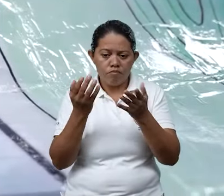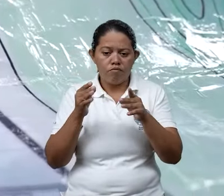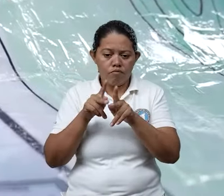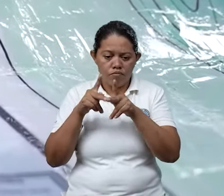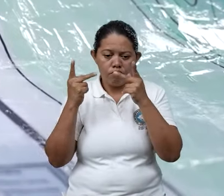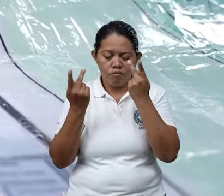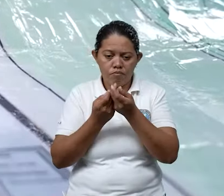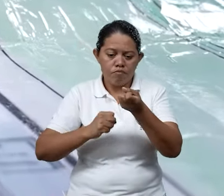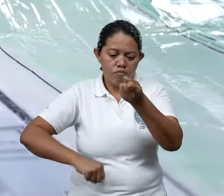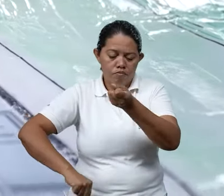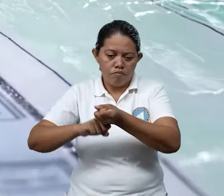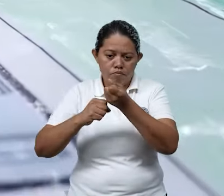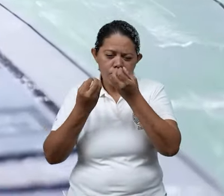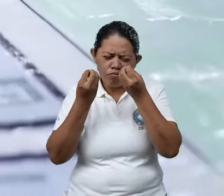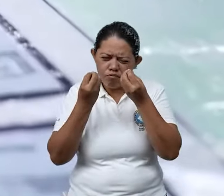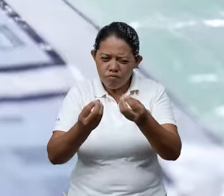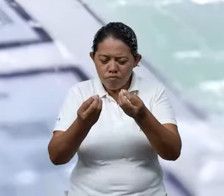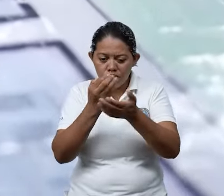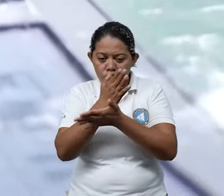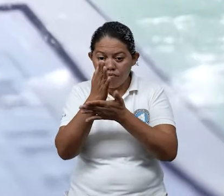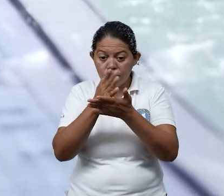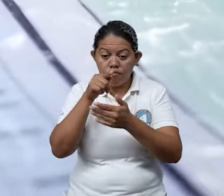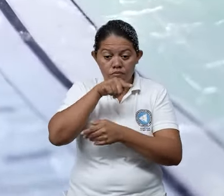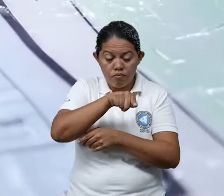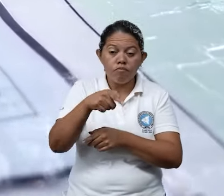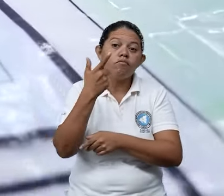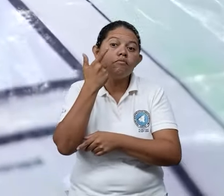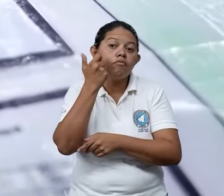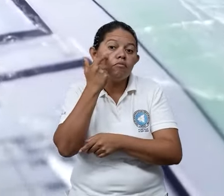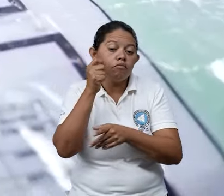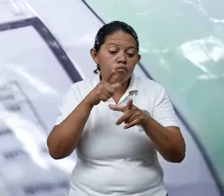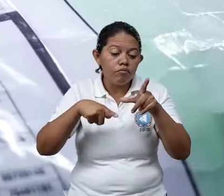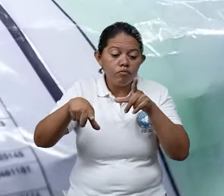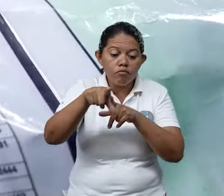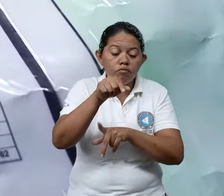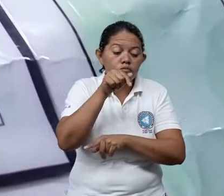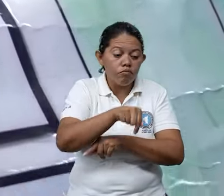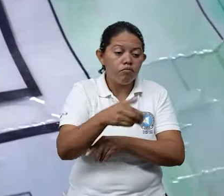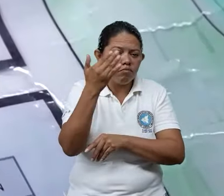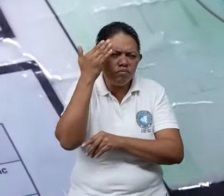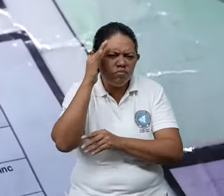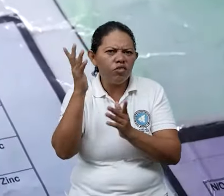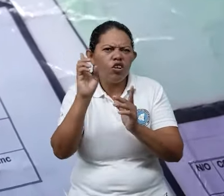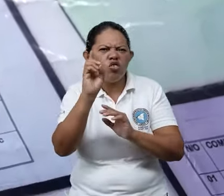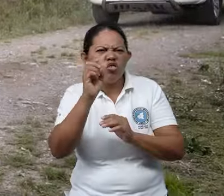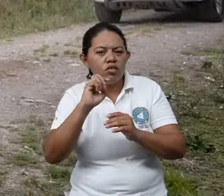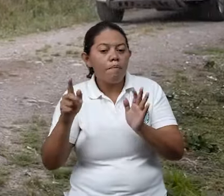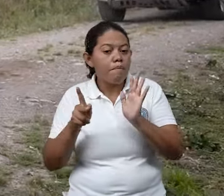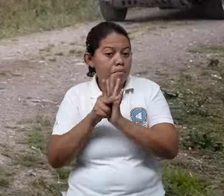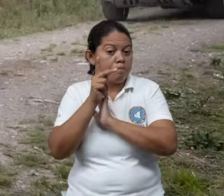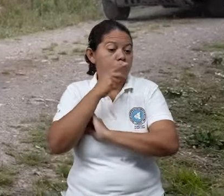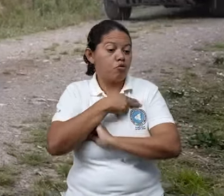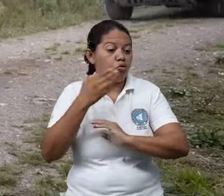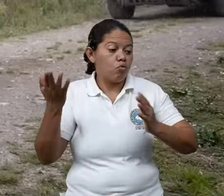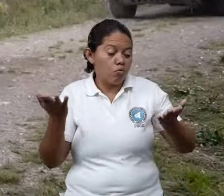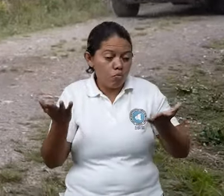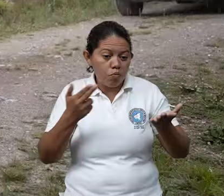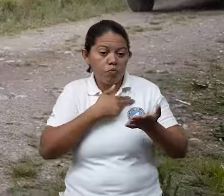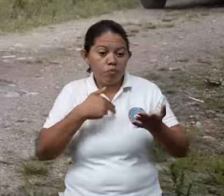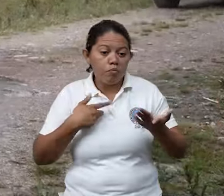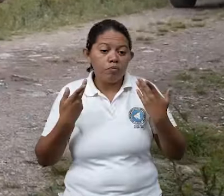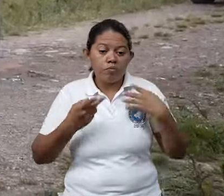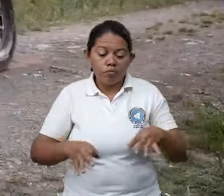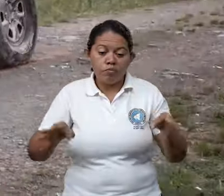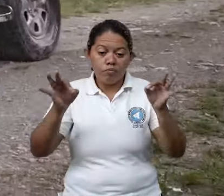y el desarrollo de estos planes, es fundamental, porque son ellos los que conocen su territorio, son ellos los que saben cuándo ha pasado, cómo ha pasado,